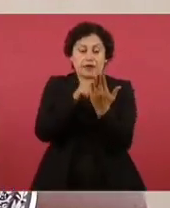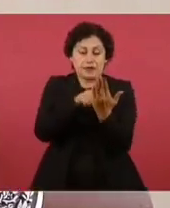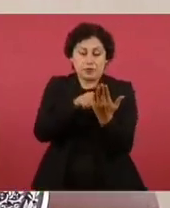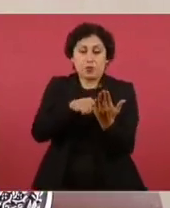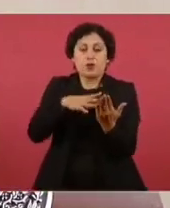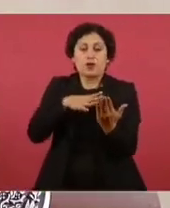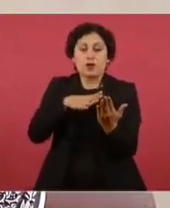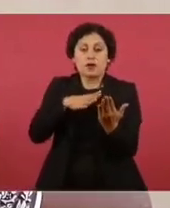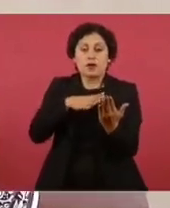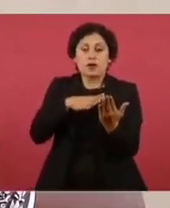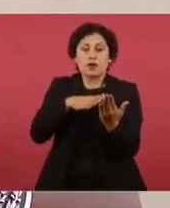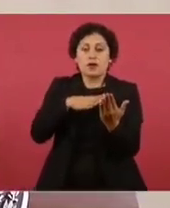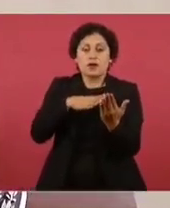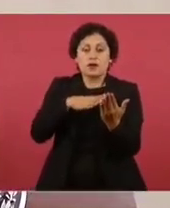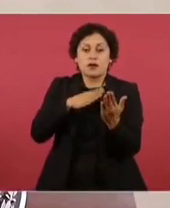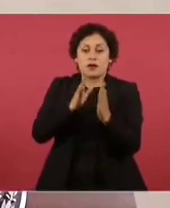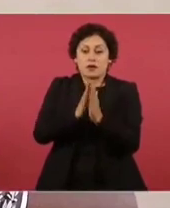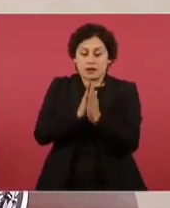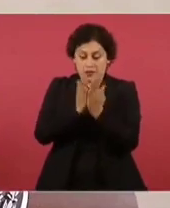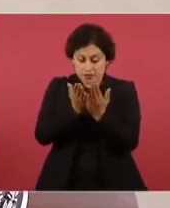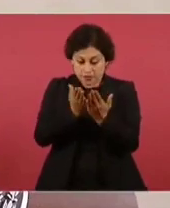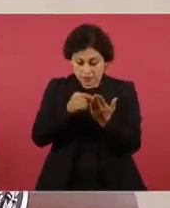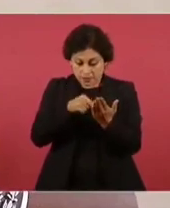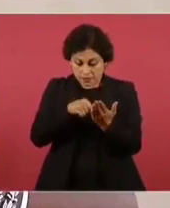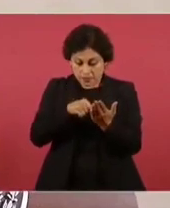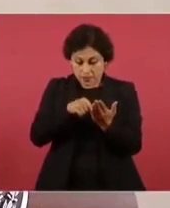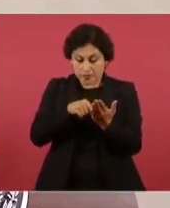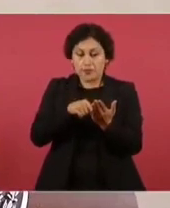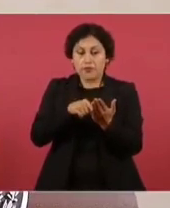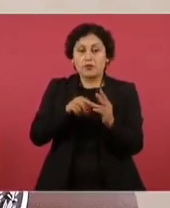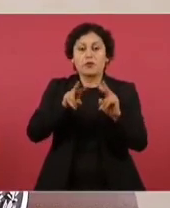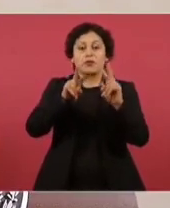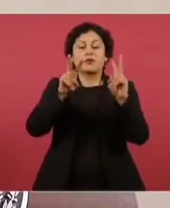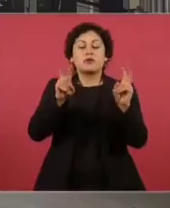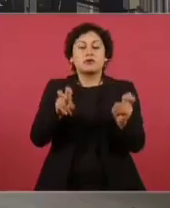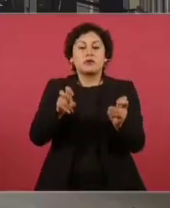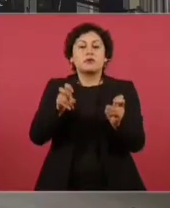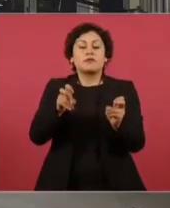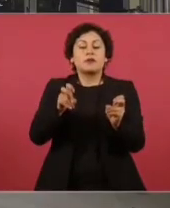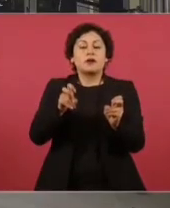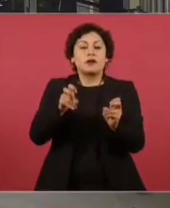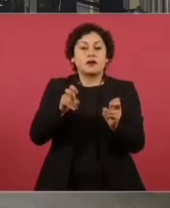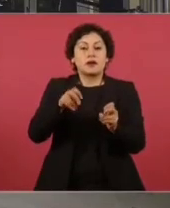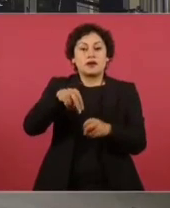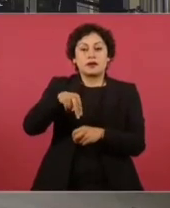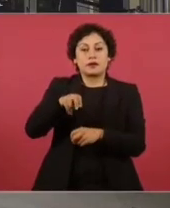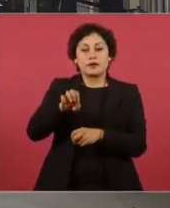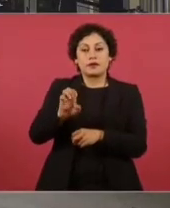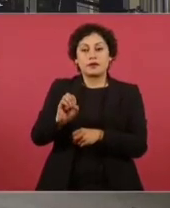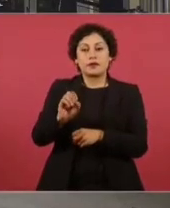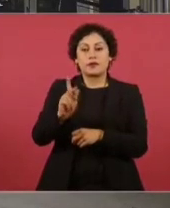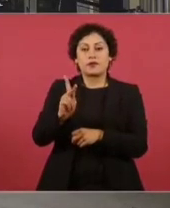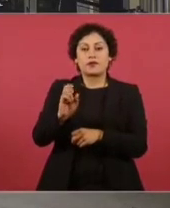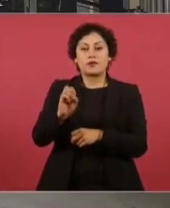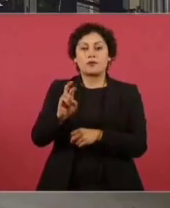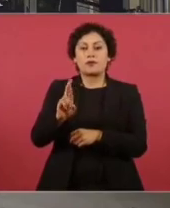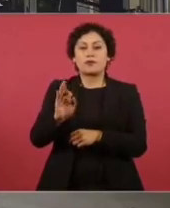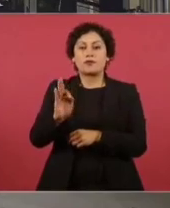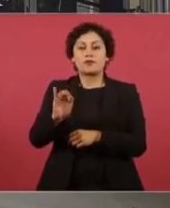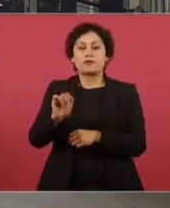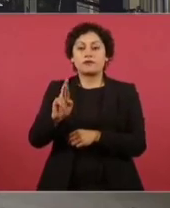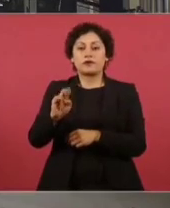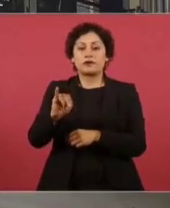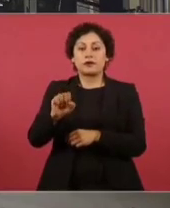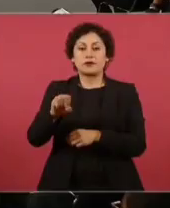mi libro sobre el neoporfirismo, el neoporfirismo,